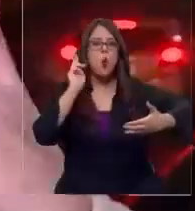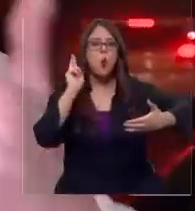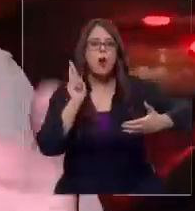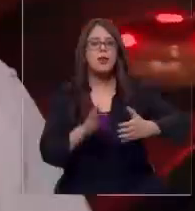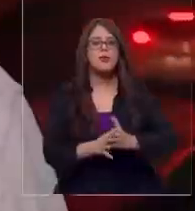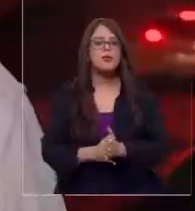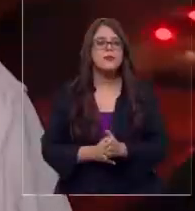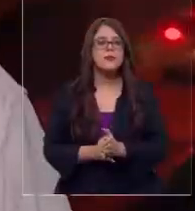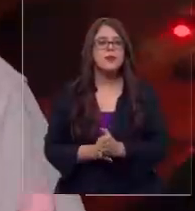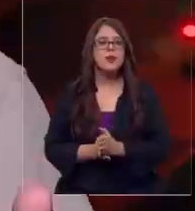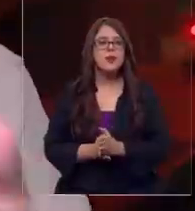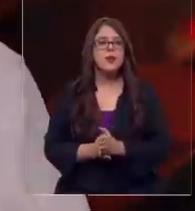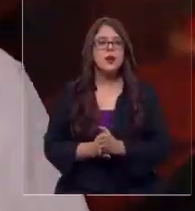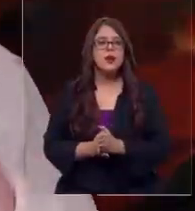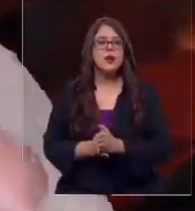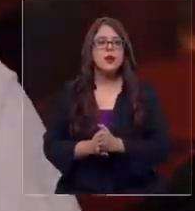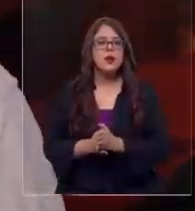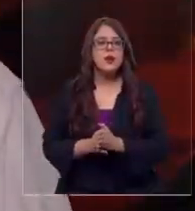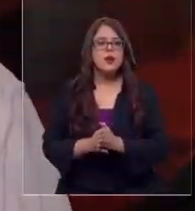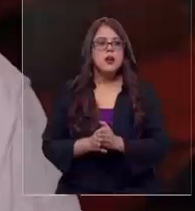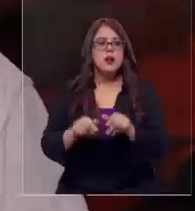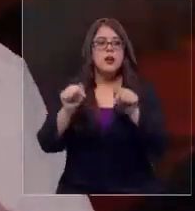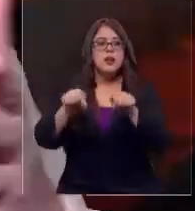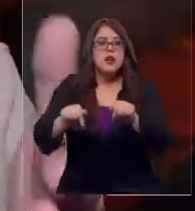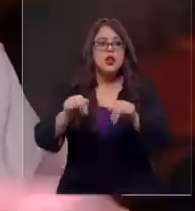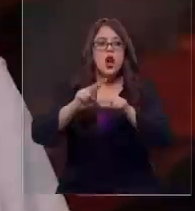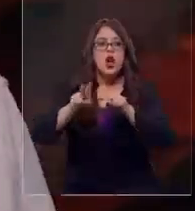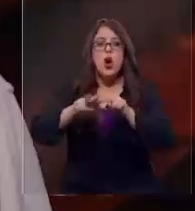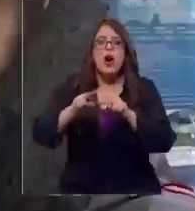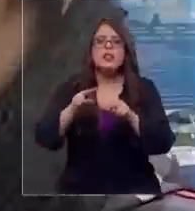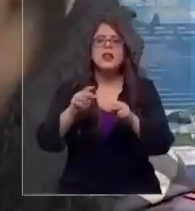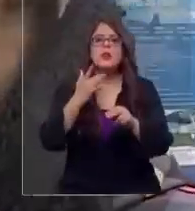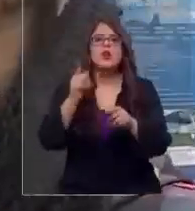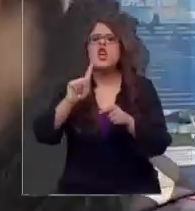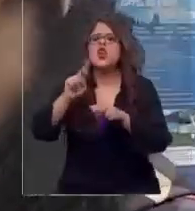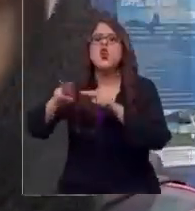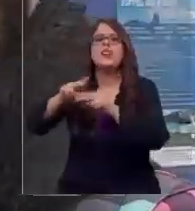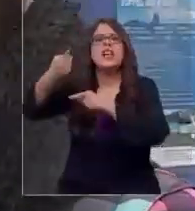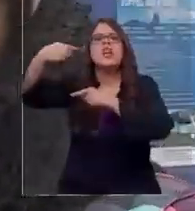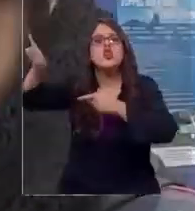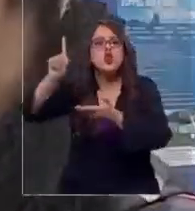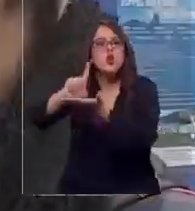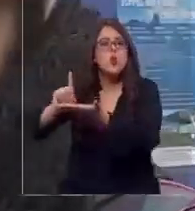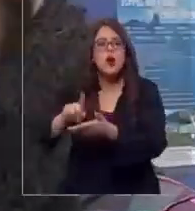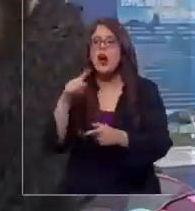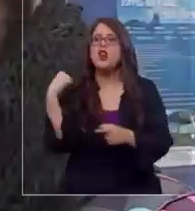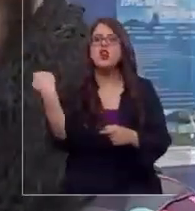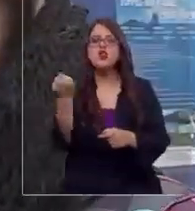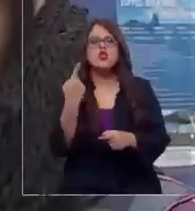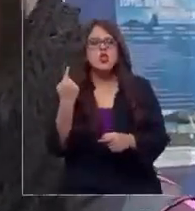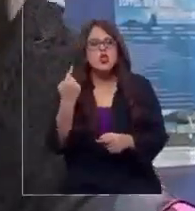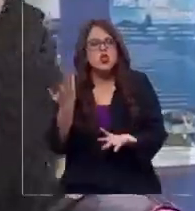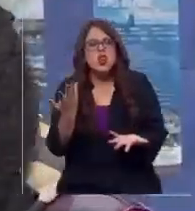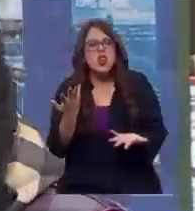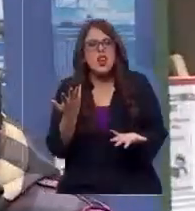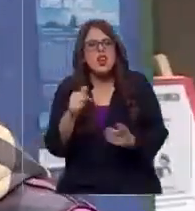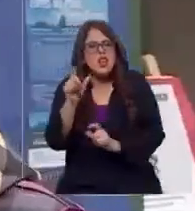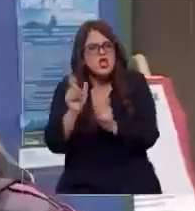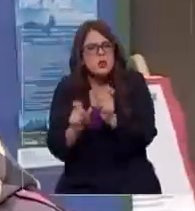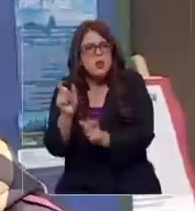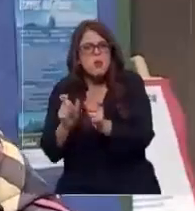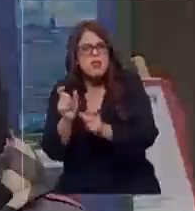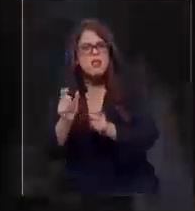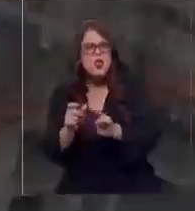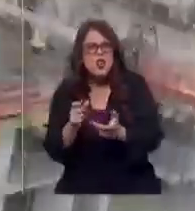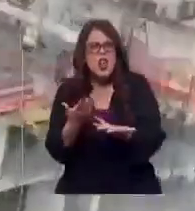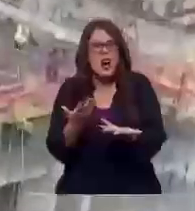Que si quiere derribar mitos, ¿por qué no hace estos proyectos sociales en San Carlos de Apoquindo? Que no han tratado de rotos, de drogadictos, de que vamos a traer la